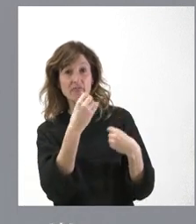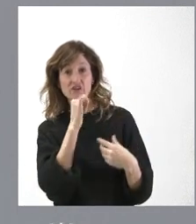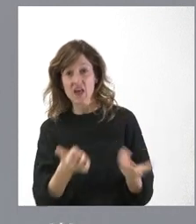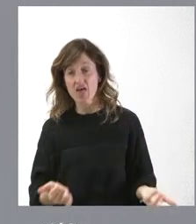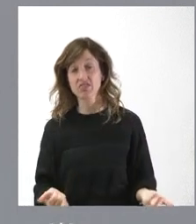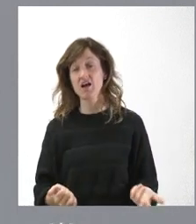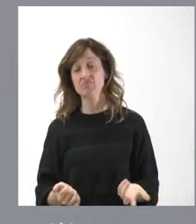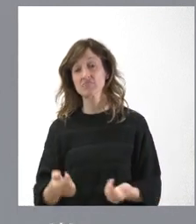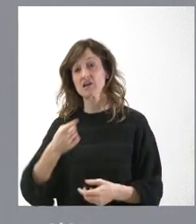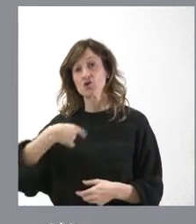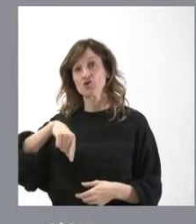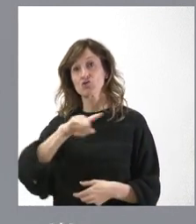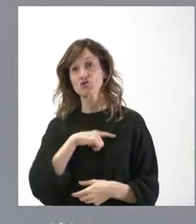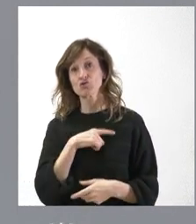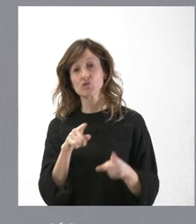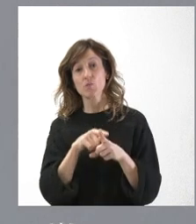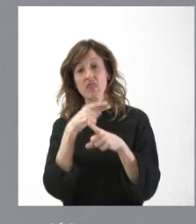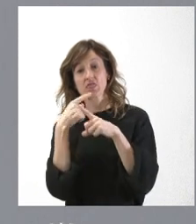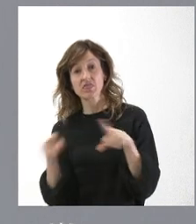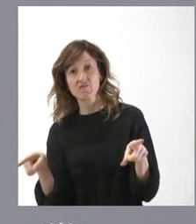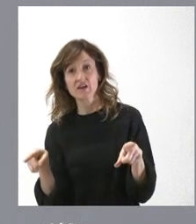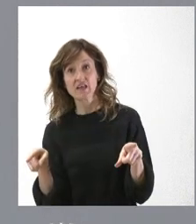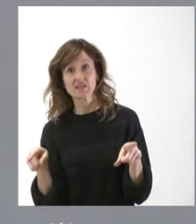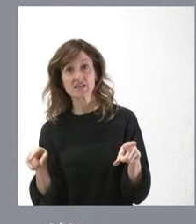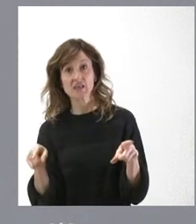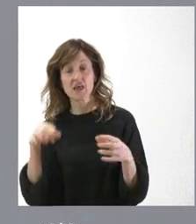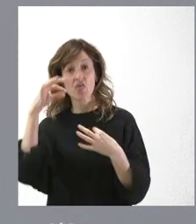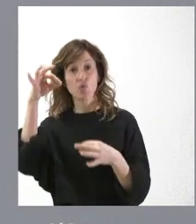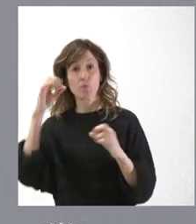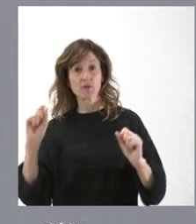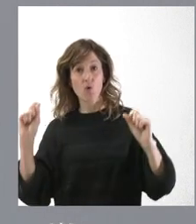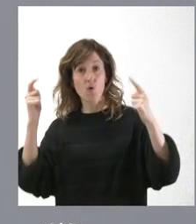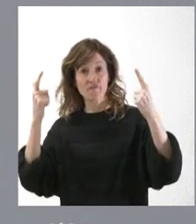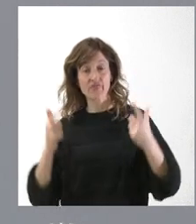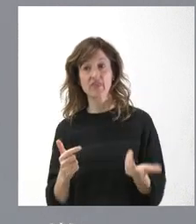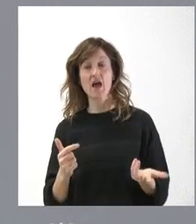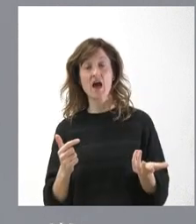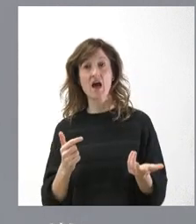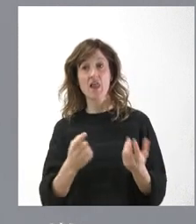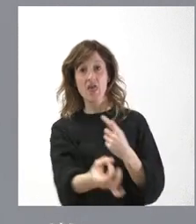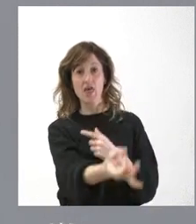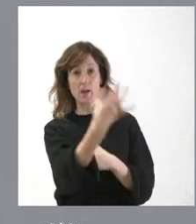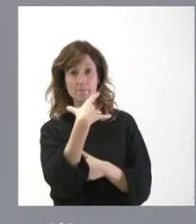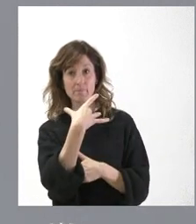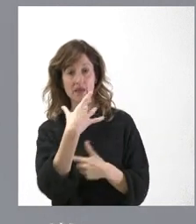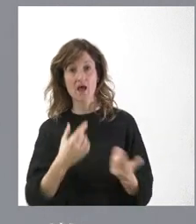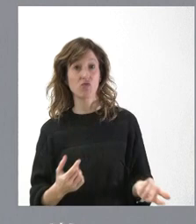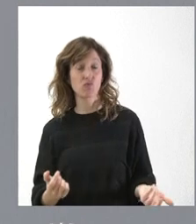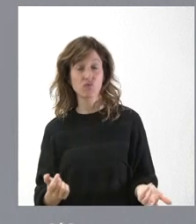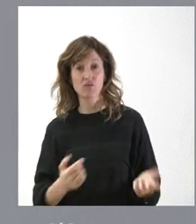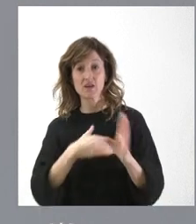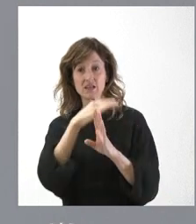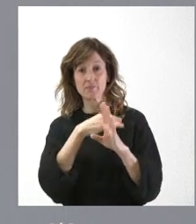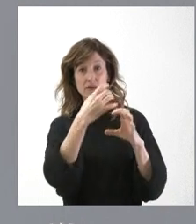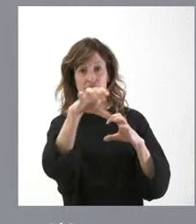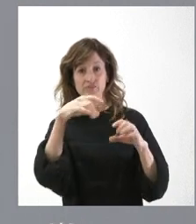para que nosotros podamos hacer algo distinto de lo que es un documento oficial que se nos ha enviado de cuál es el nivel de